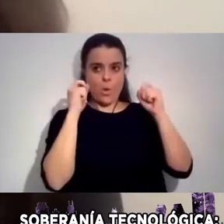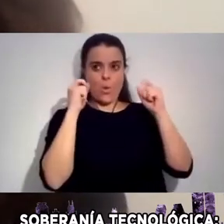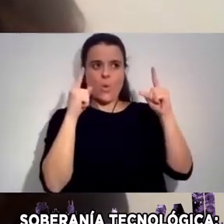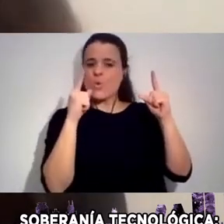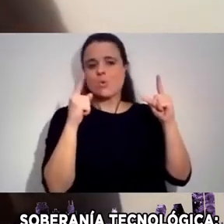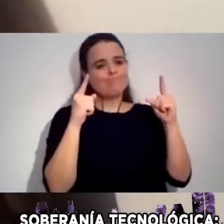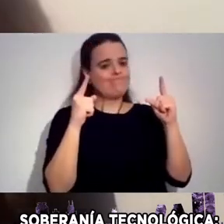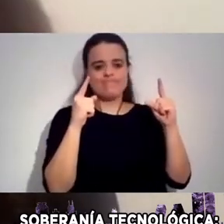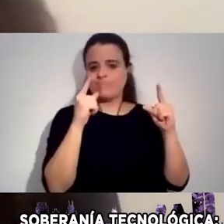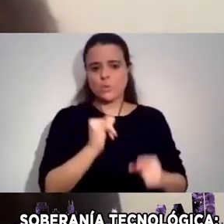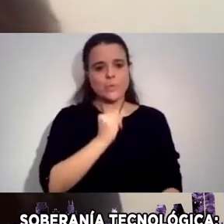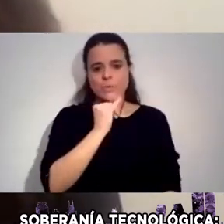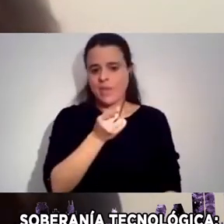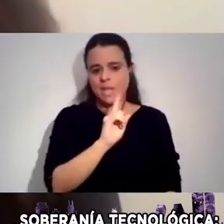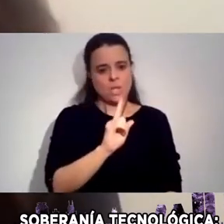Desgraciadamente